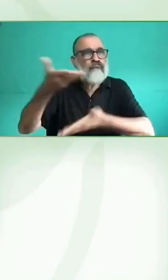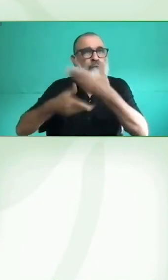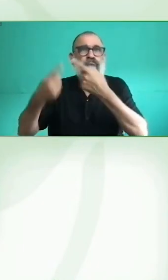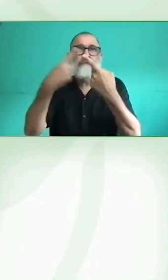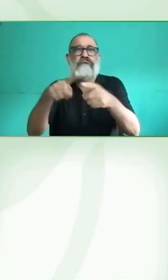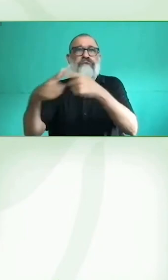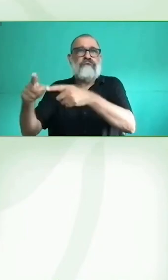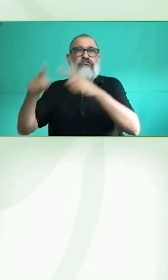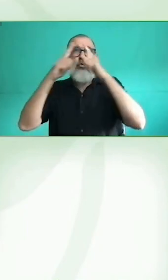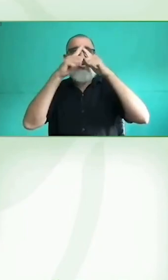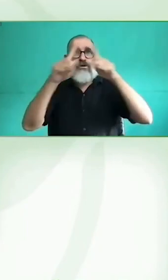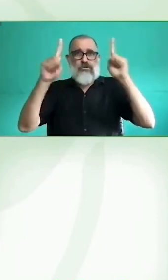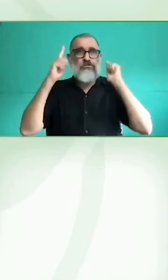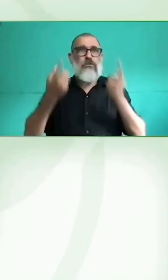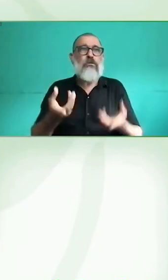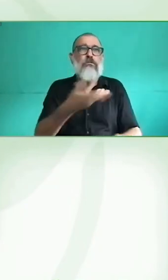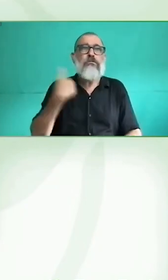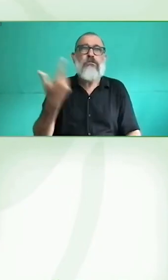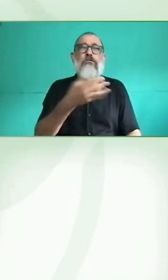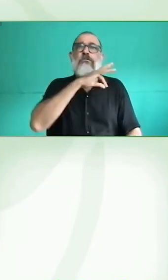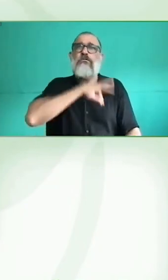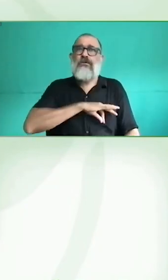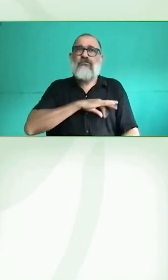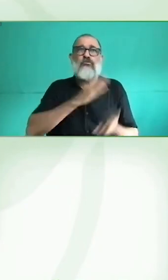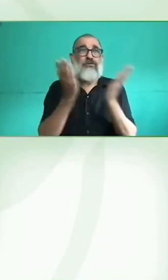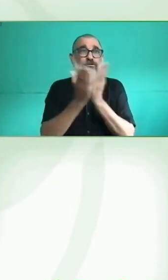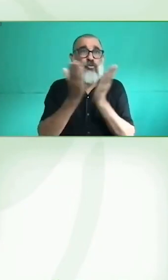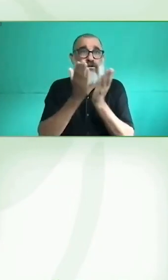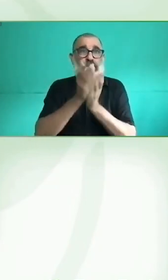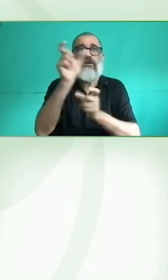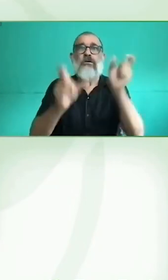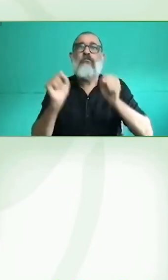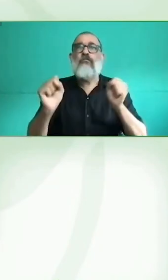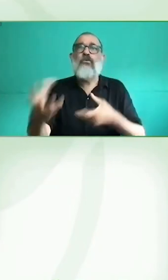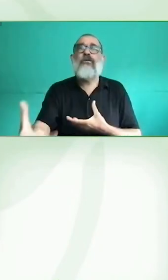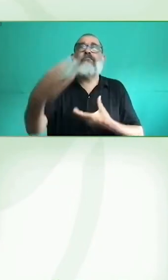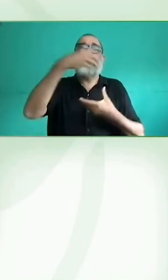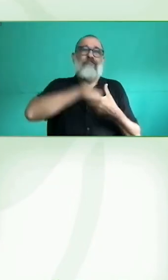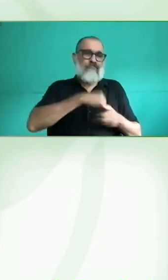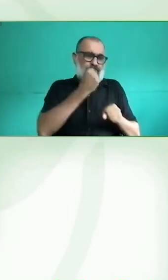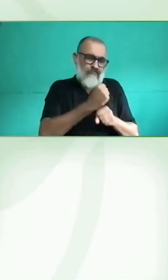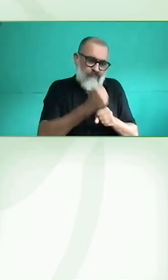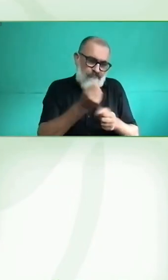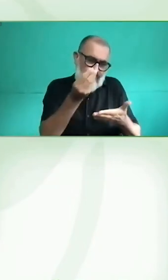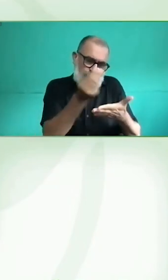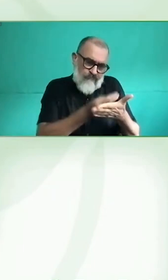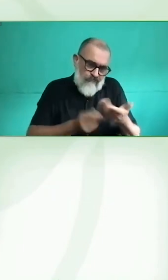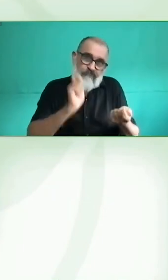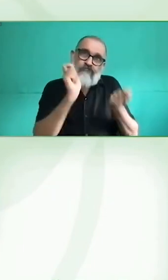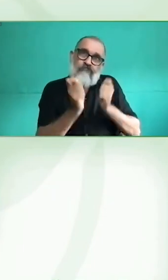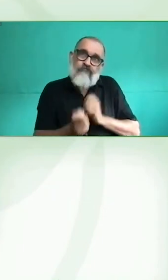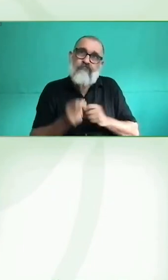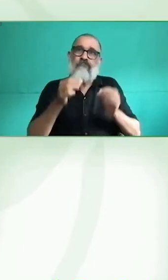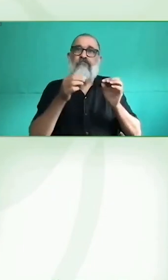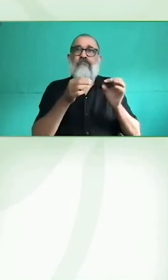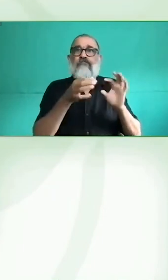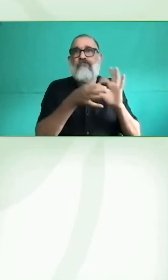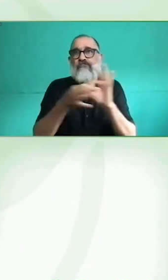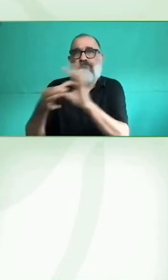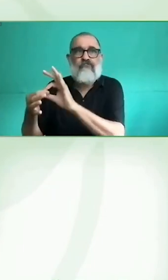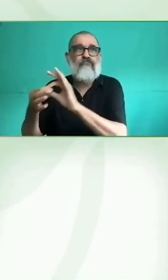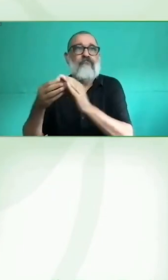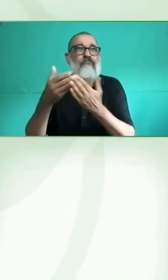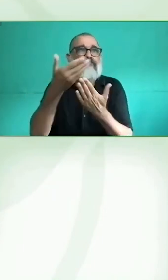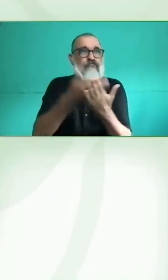ayuda a difundir ese mensaje la página web de la red de centros CIAPAT, de manera que, con esta región tan